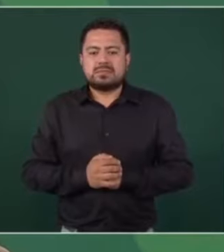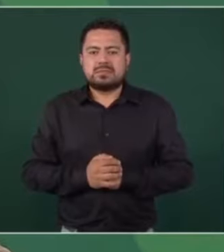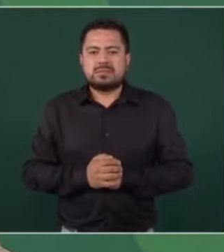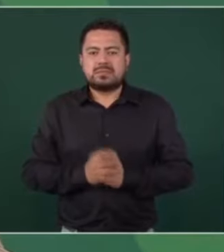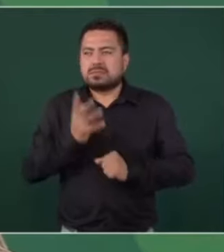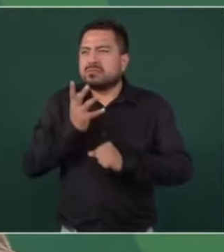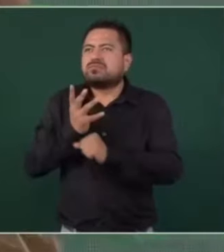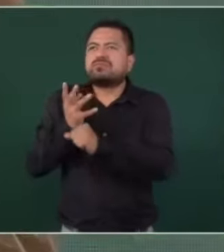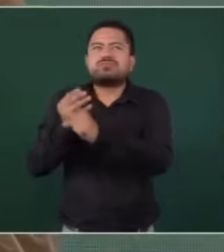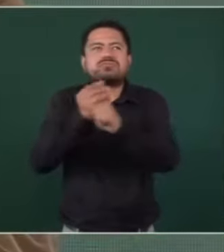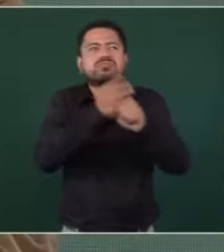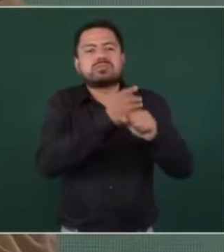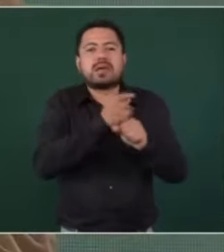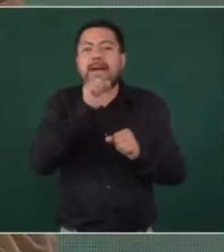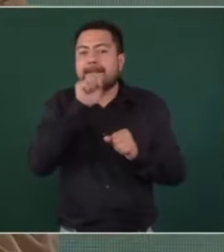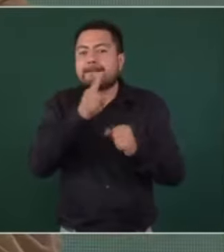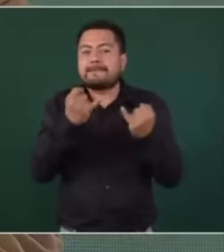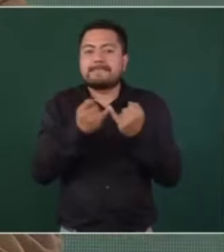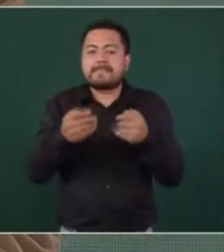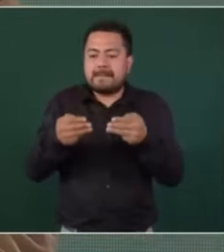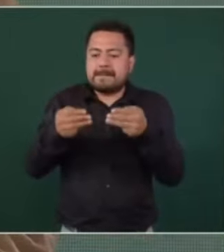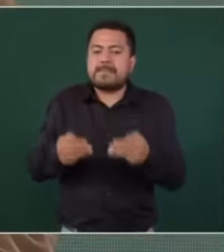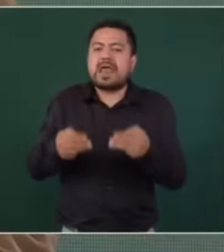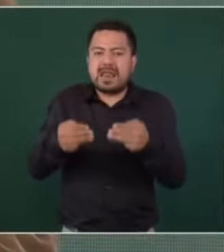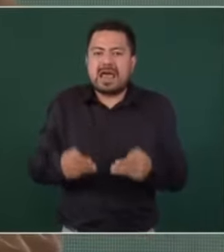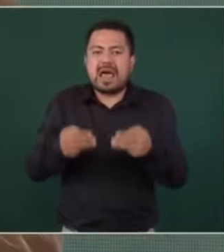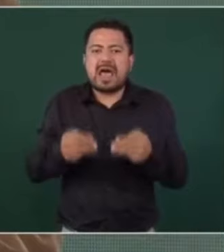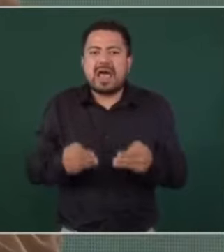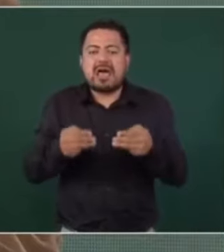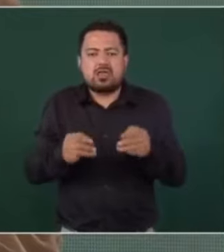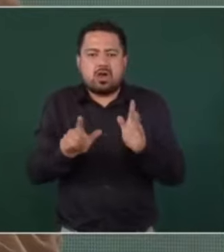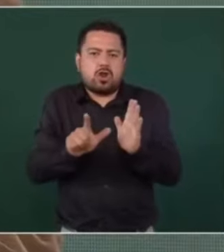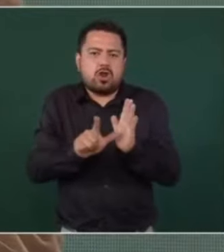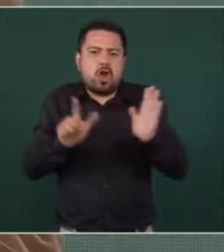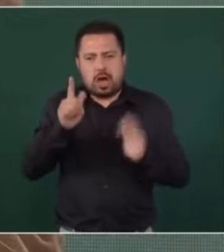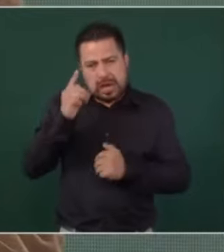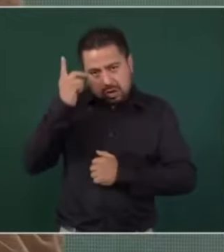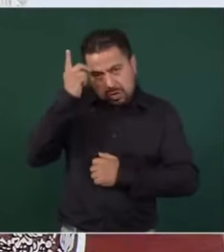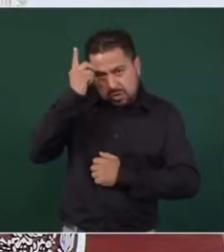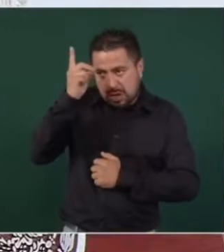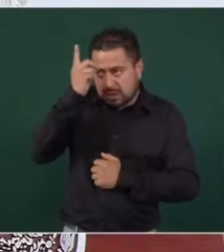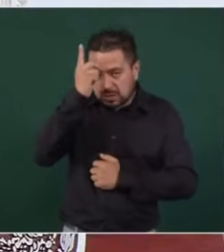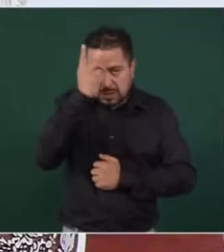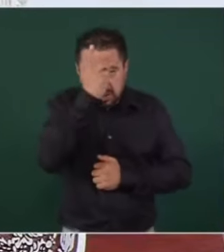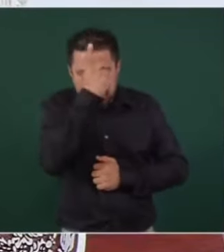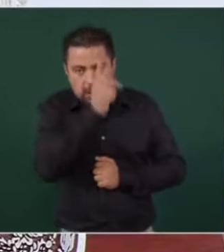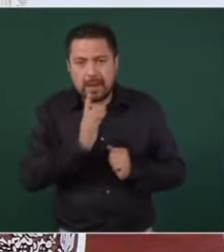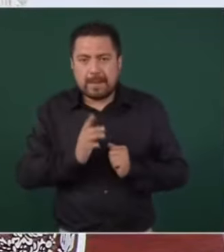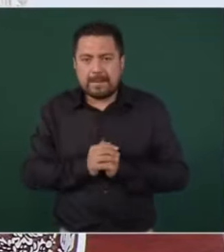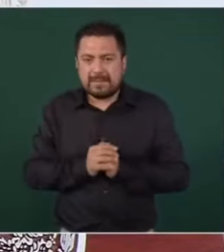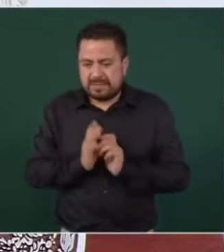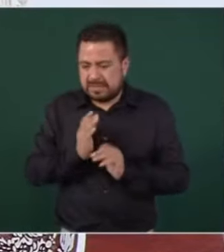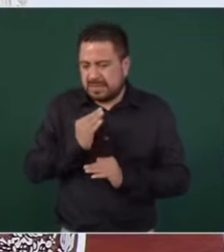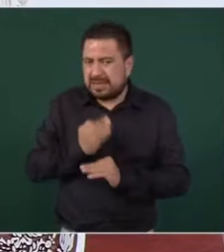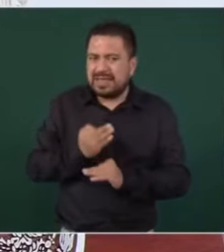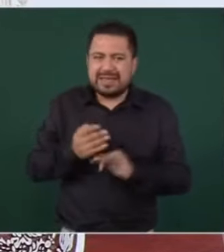rehabilitación de mercados pues con la participación de los locatarios y como ya dije